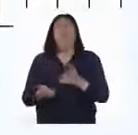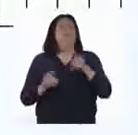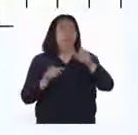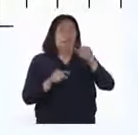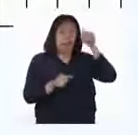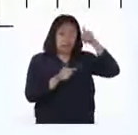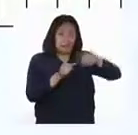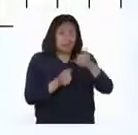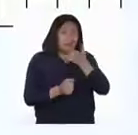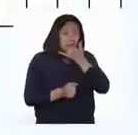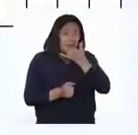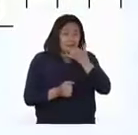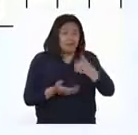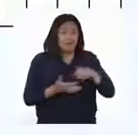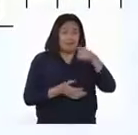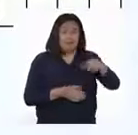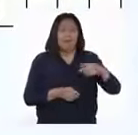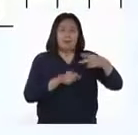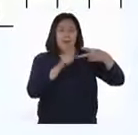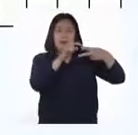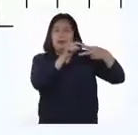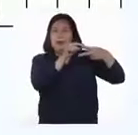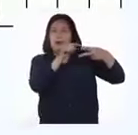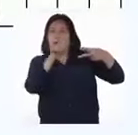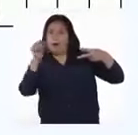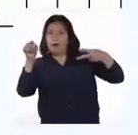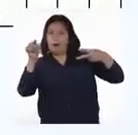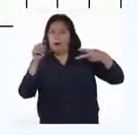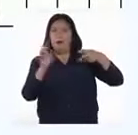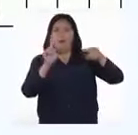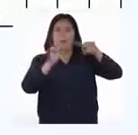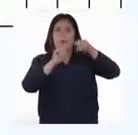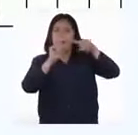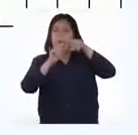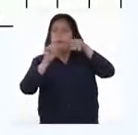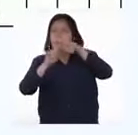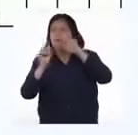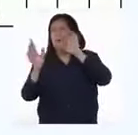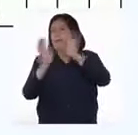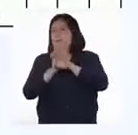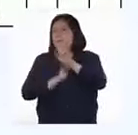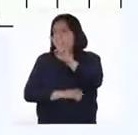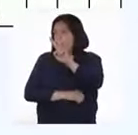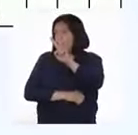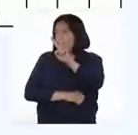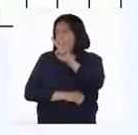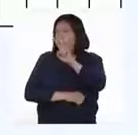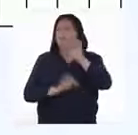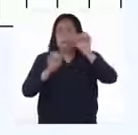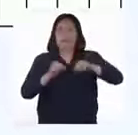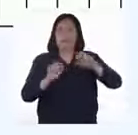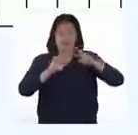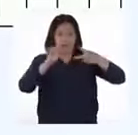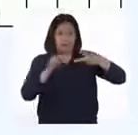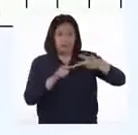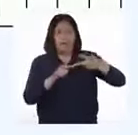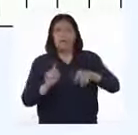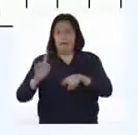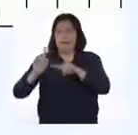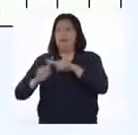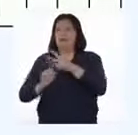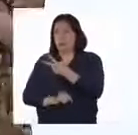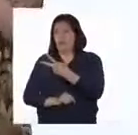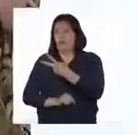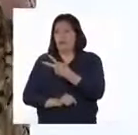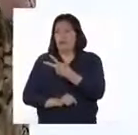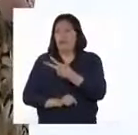qué les pasaba a los valores de una magnitud cuando la otra la multiplicabas, por ejemplo, por dos? La otra también se multiplicaba